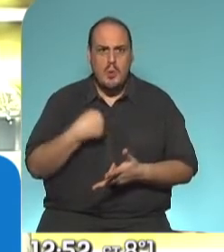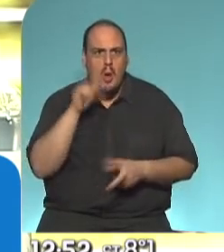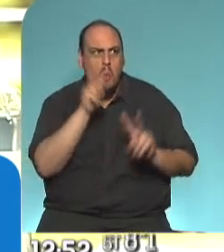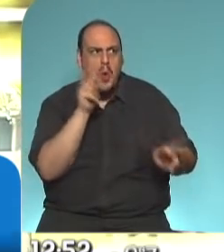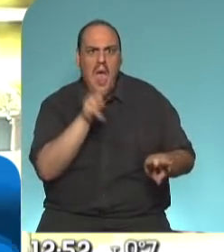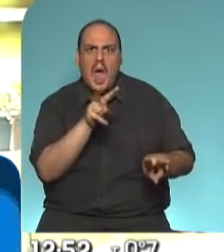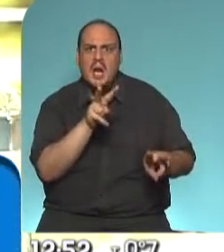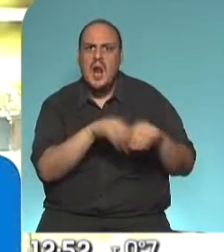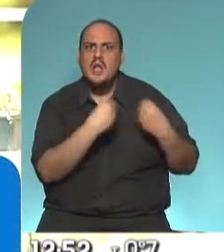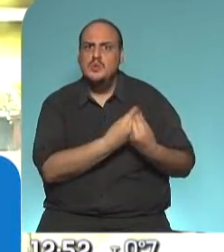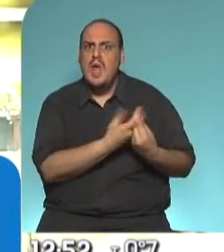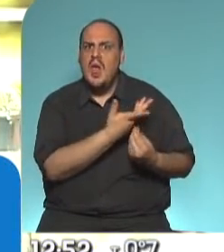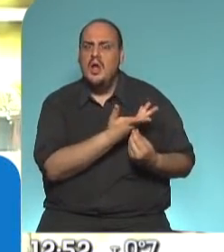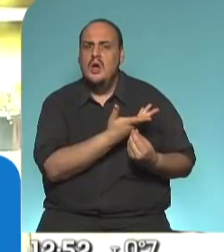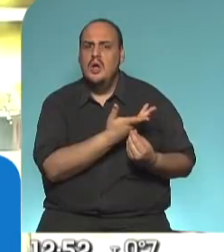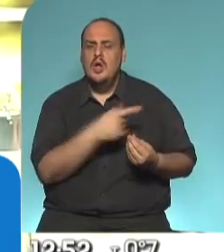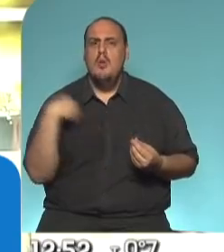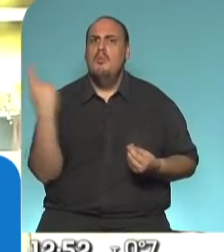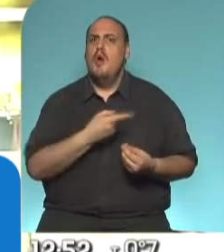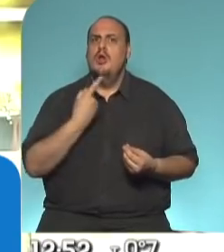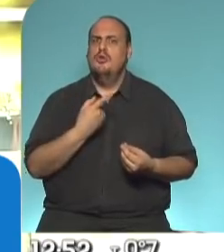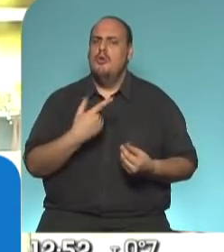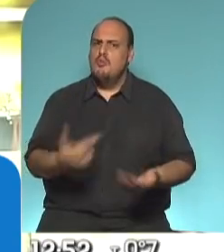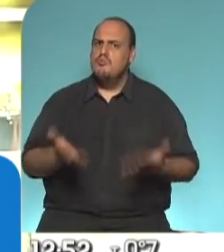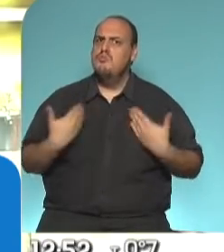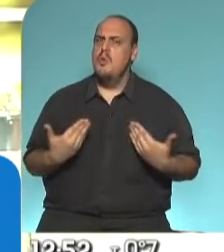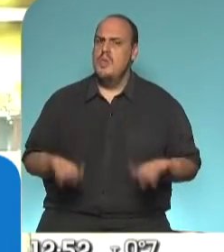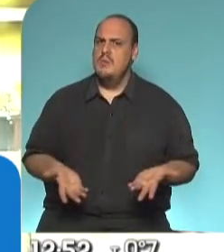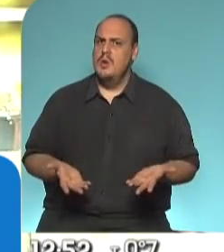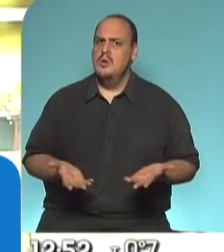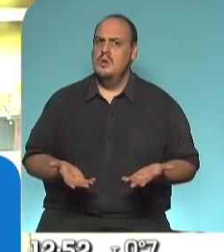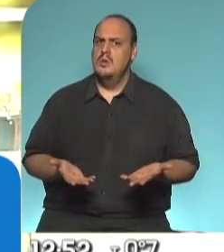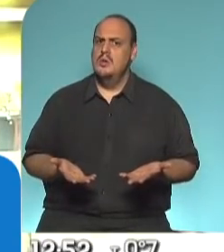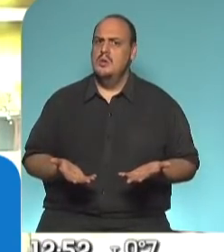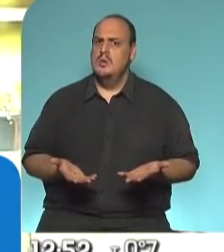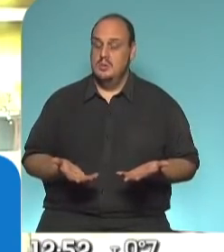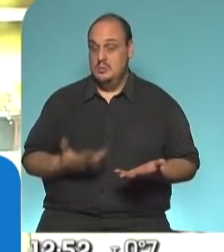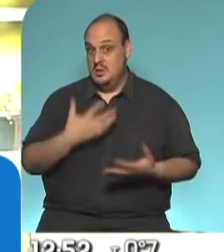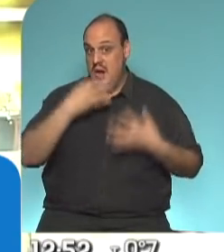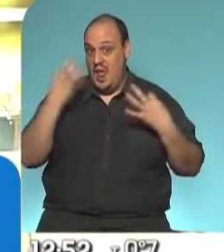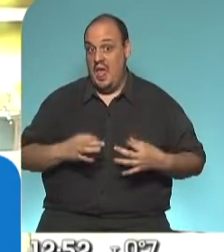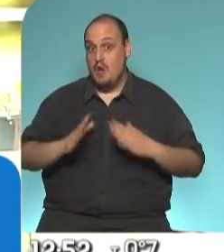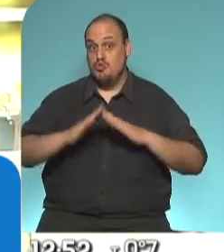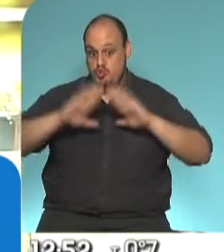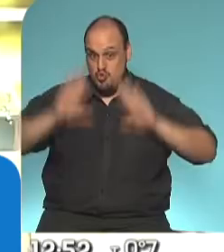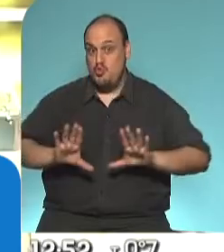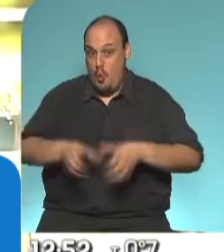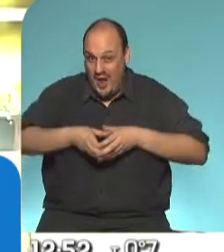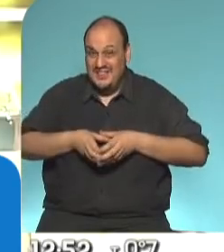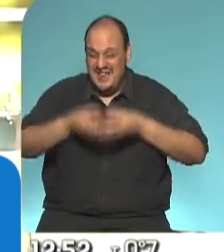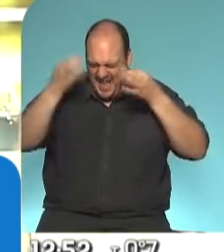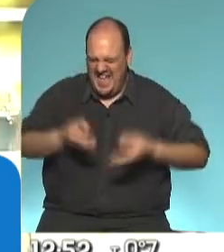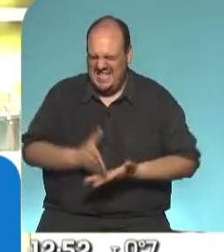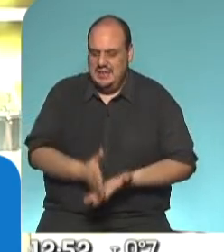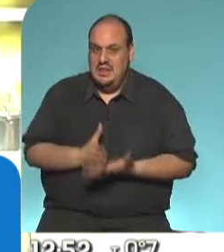Tenemos que estarlo porque fuimos capaces de asumir realmente una cuarentena estricta al comienzo,